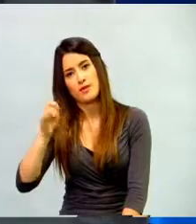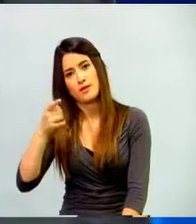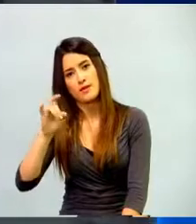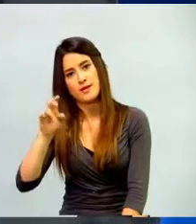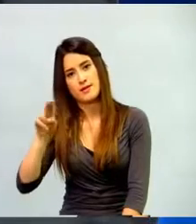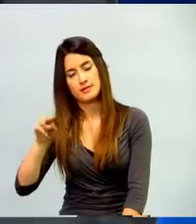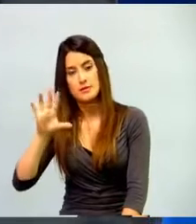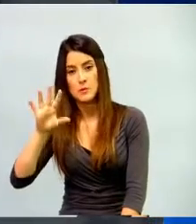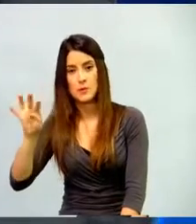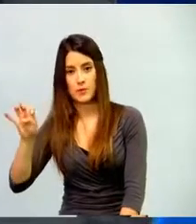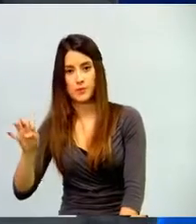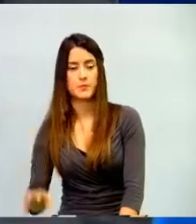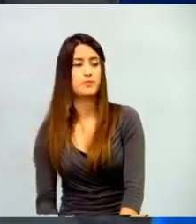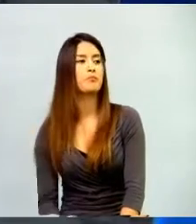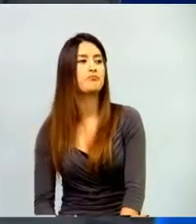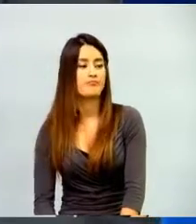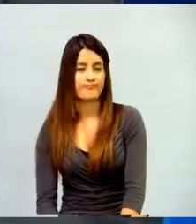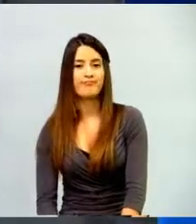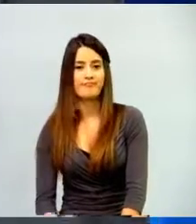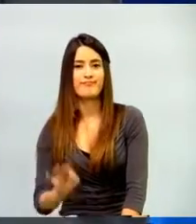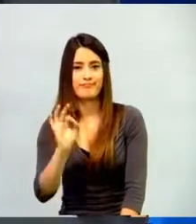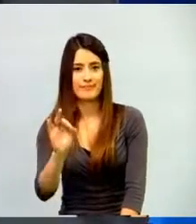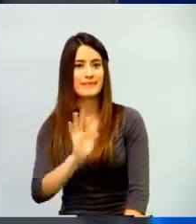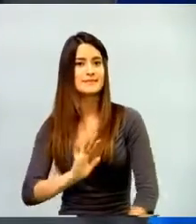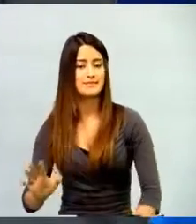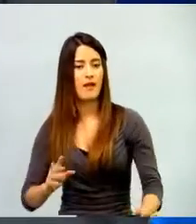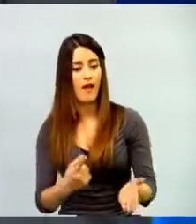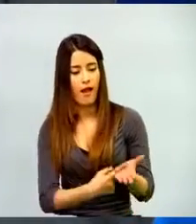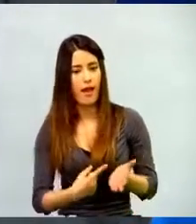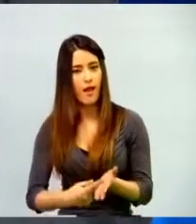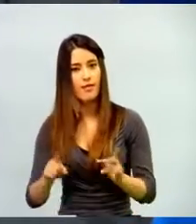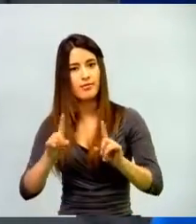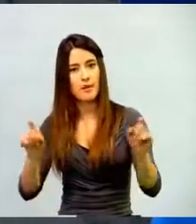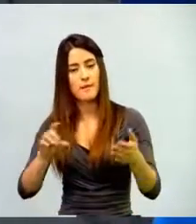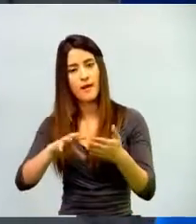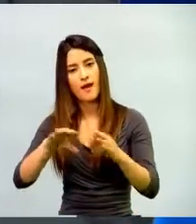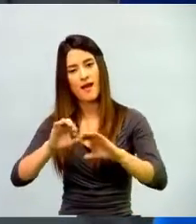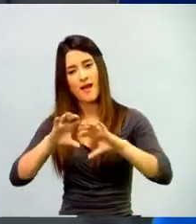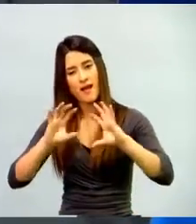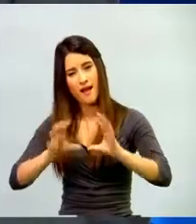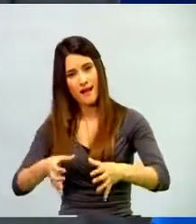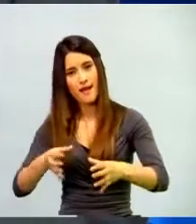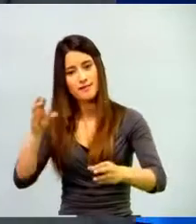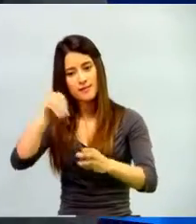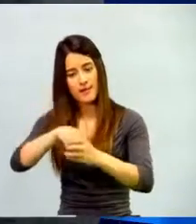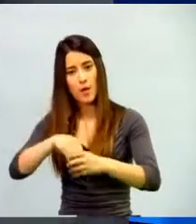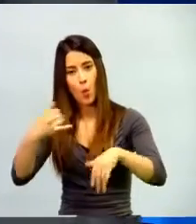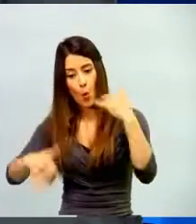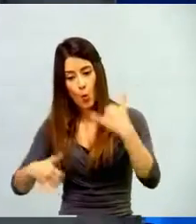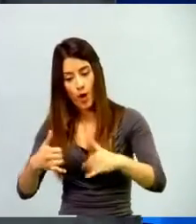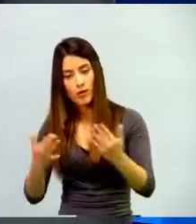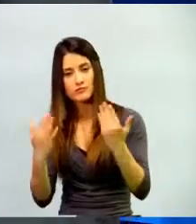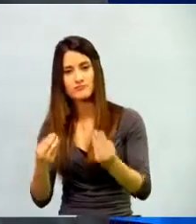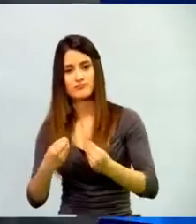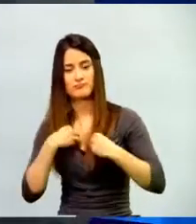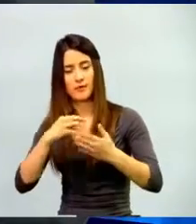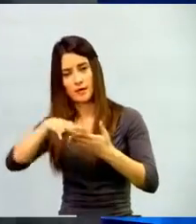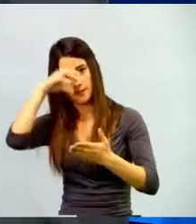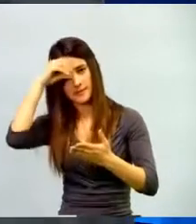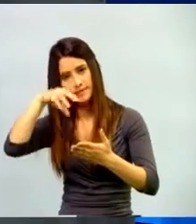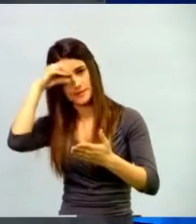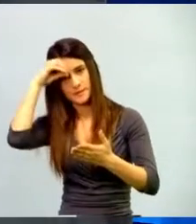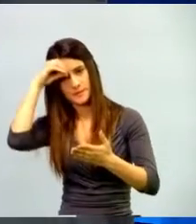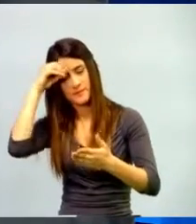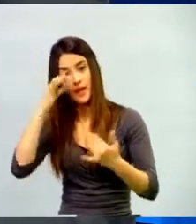aquí estuvimos en este conversatorio de aprendizaje y juego en el aula. Entonces, vamos a continuar más adelante.